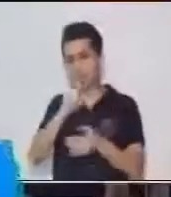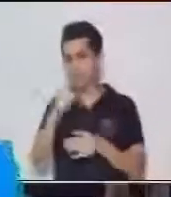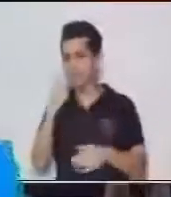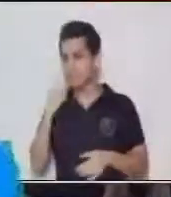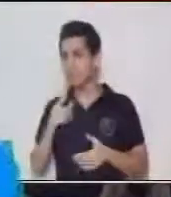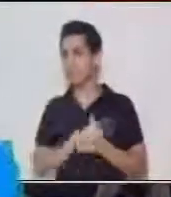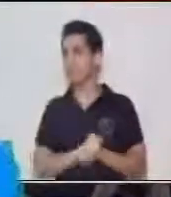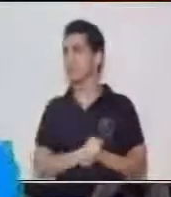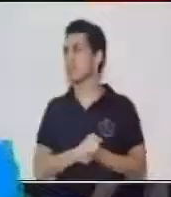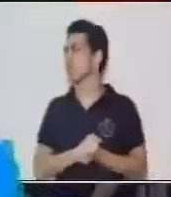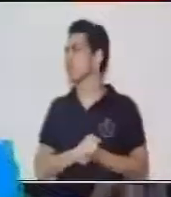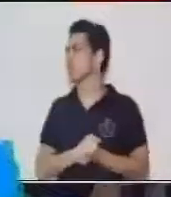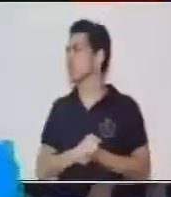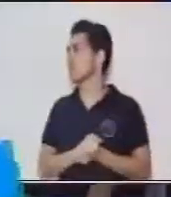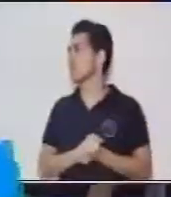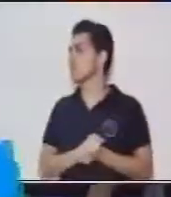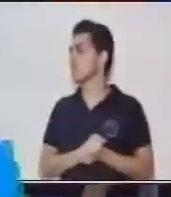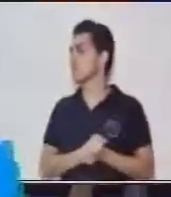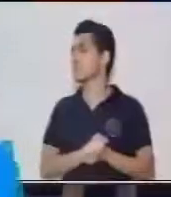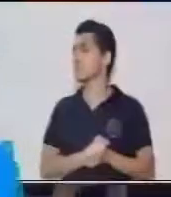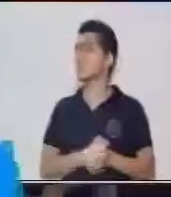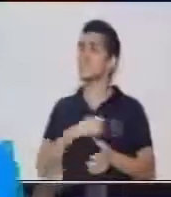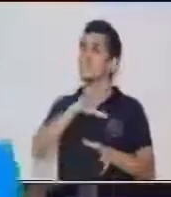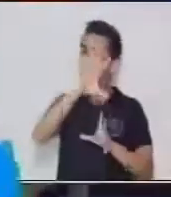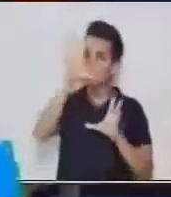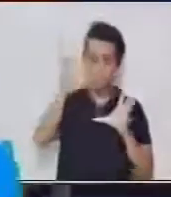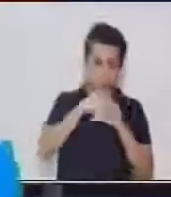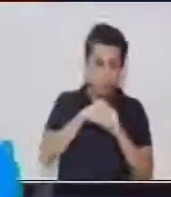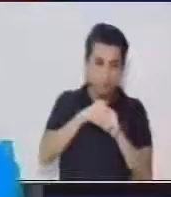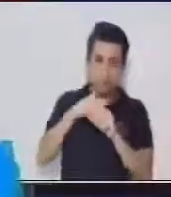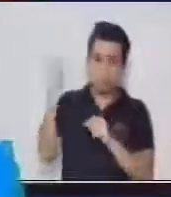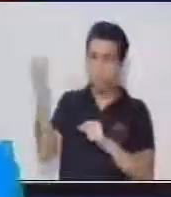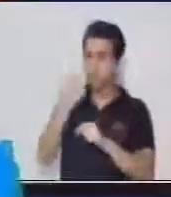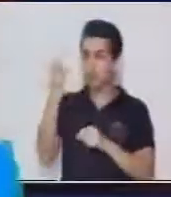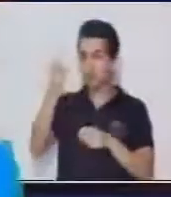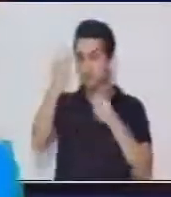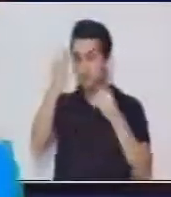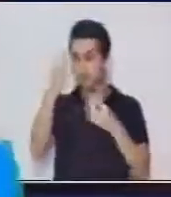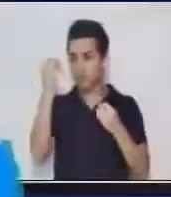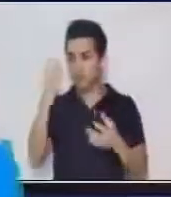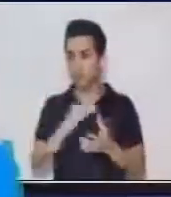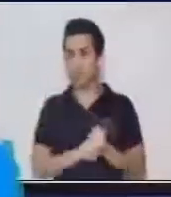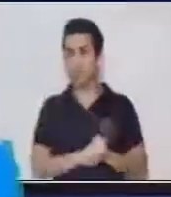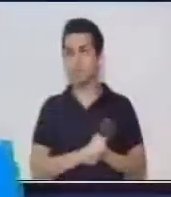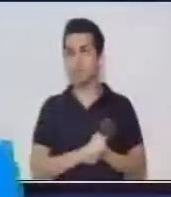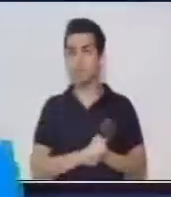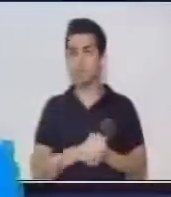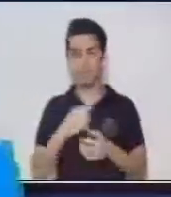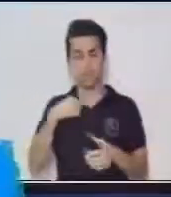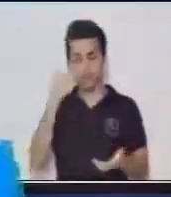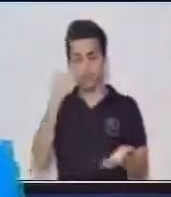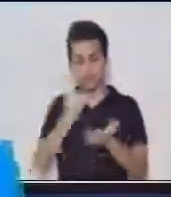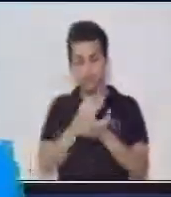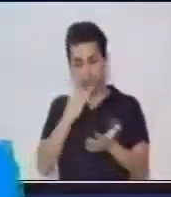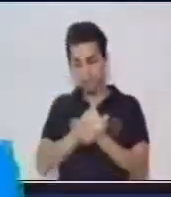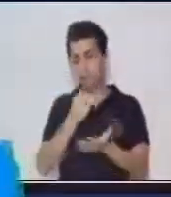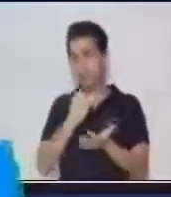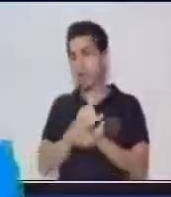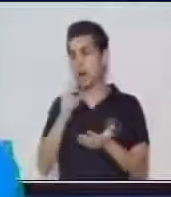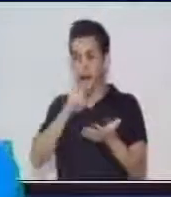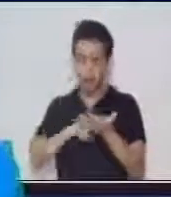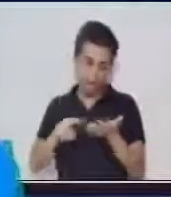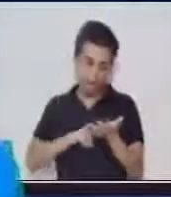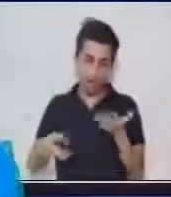nos dice que vamos a guardar toda la información que estamos investigando, estamos leyendo de un